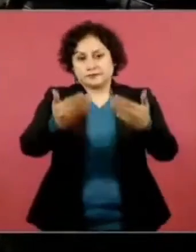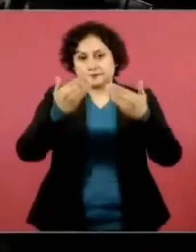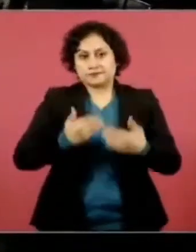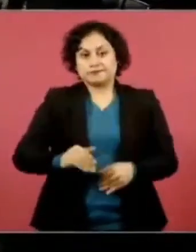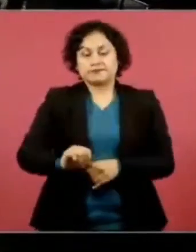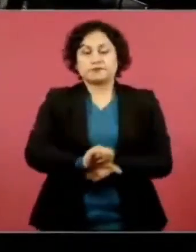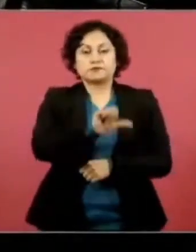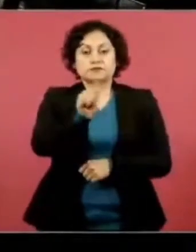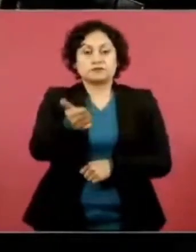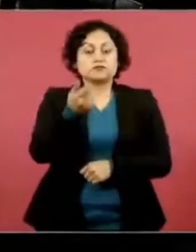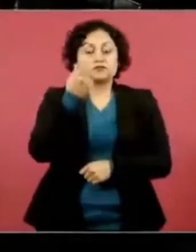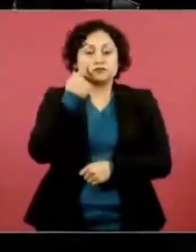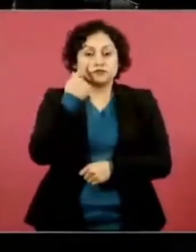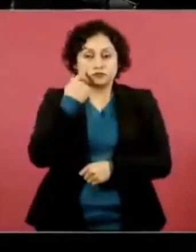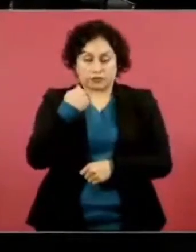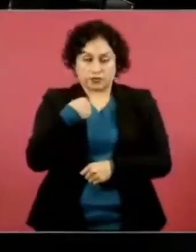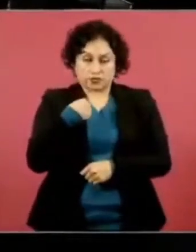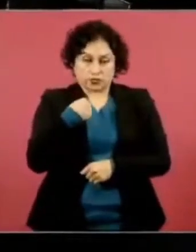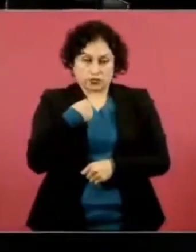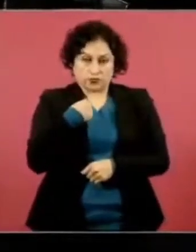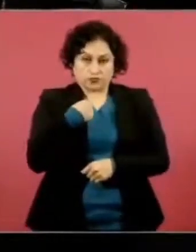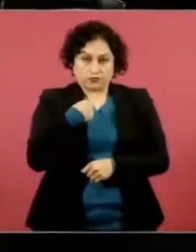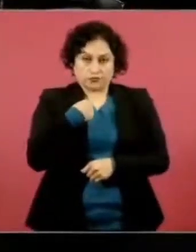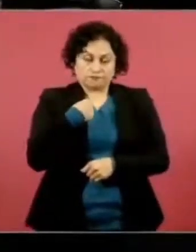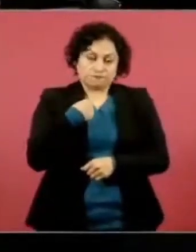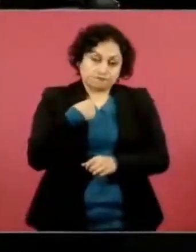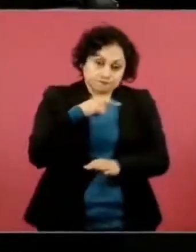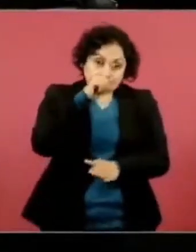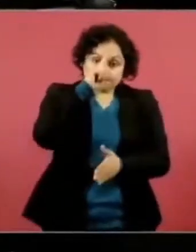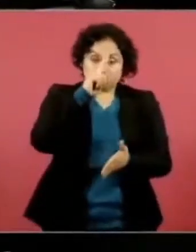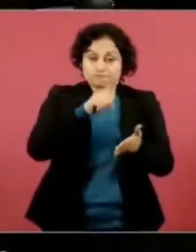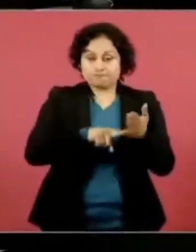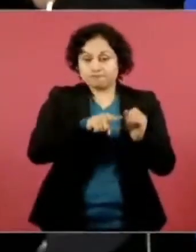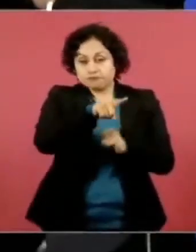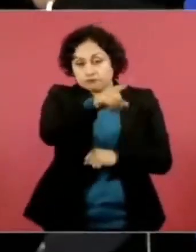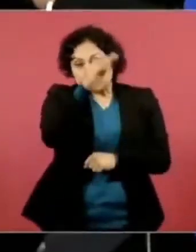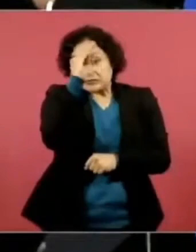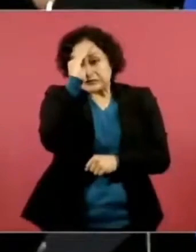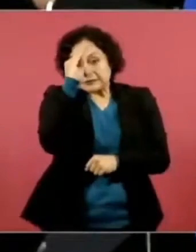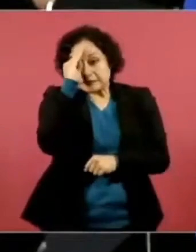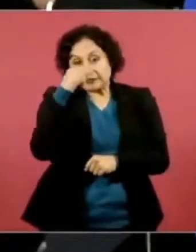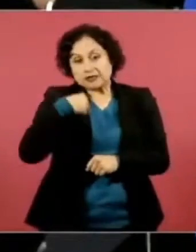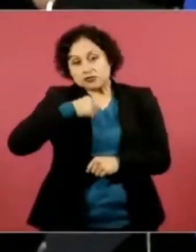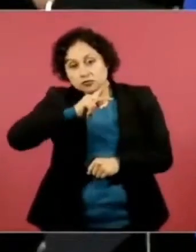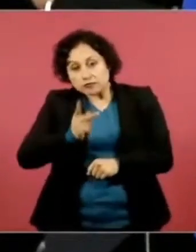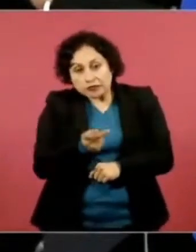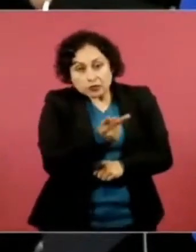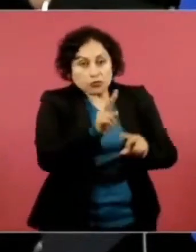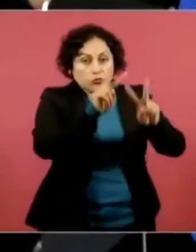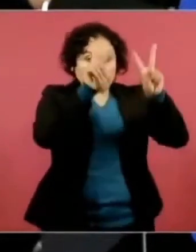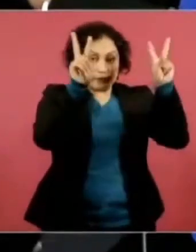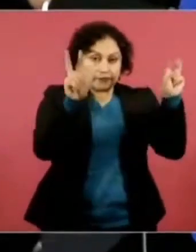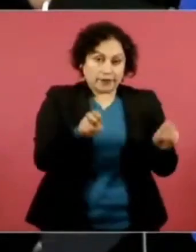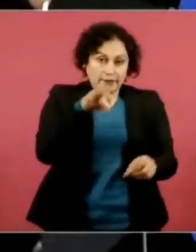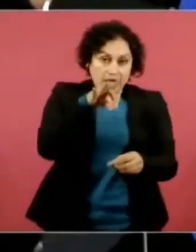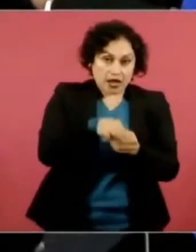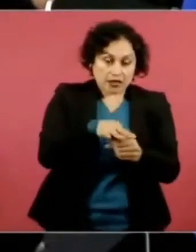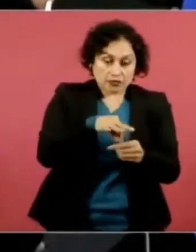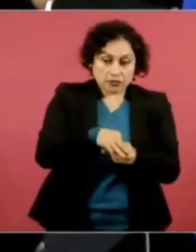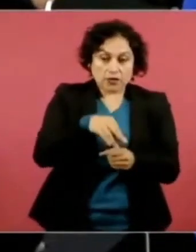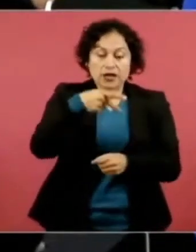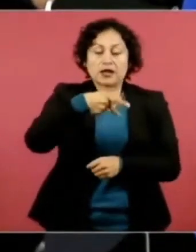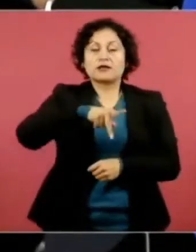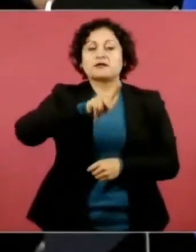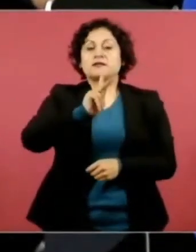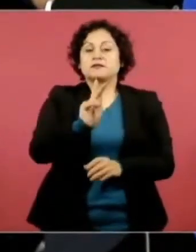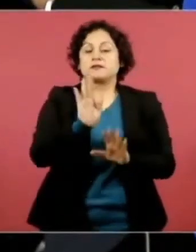Presidente, podría usted pensar que se trata de una pregunta con tintes electorales, pero nos llama mucho la atención